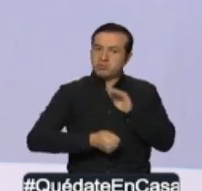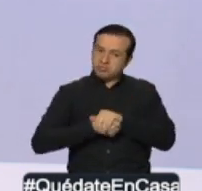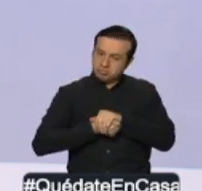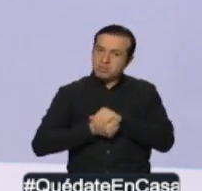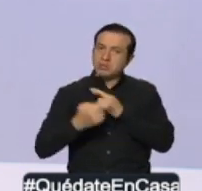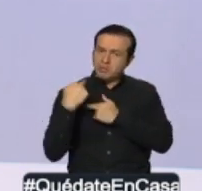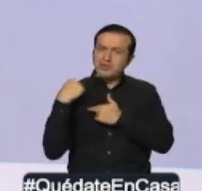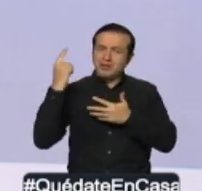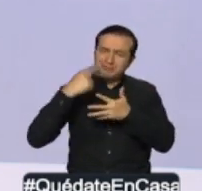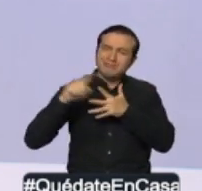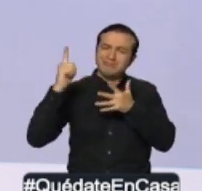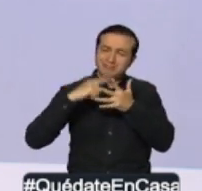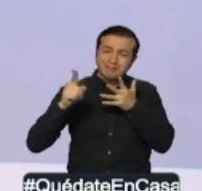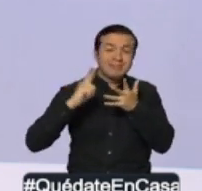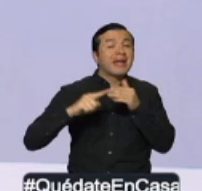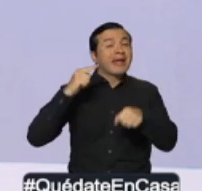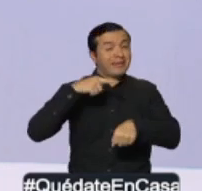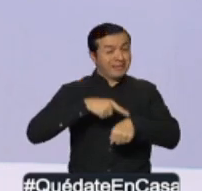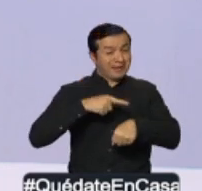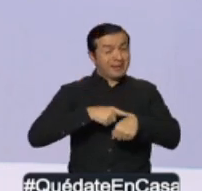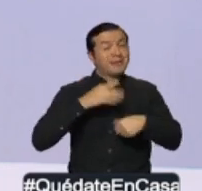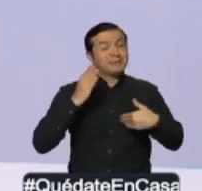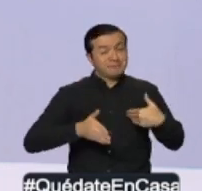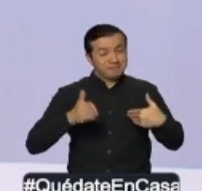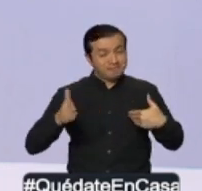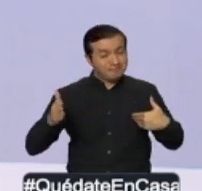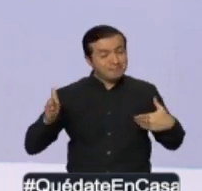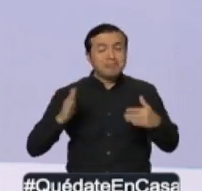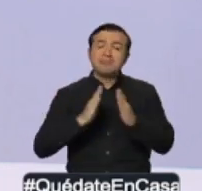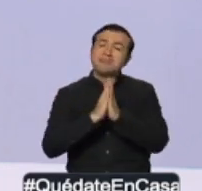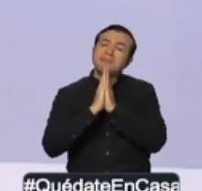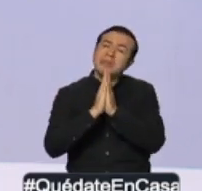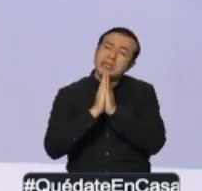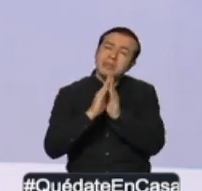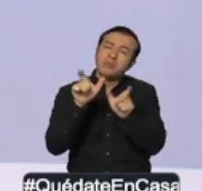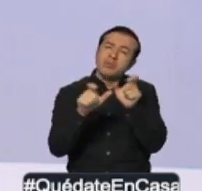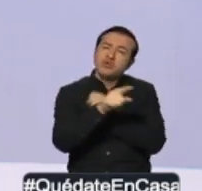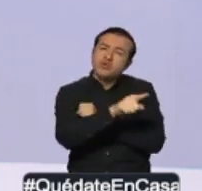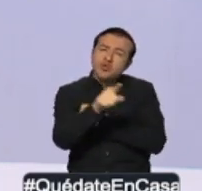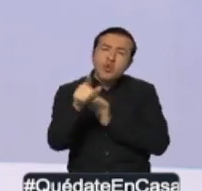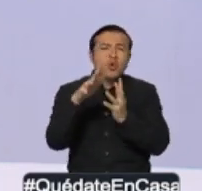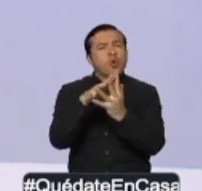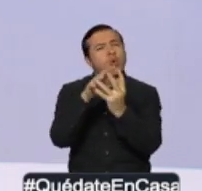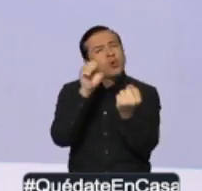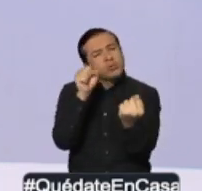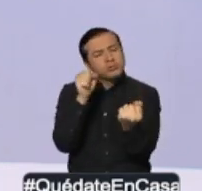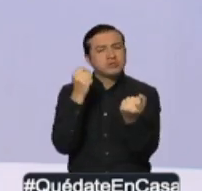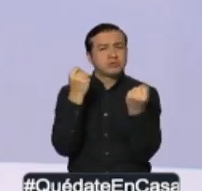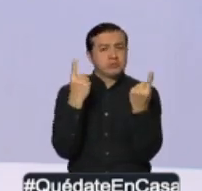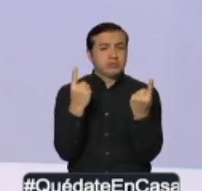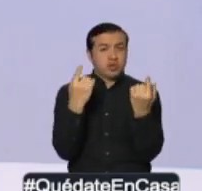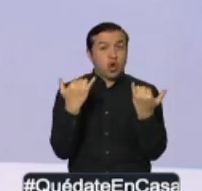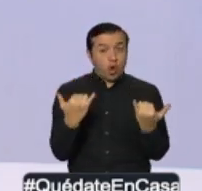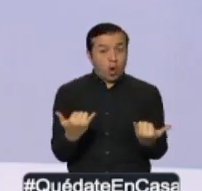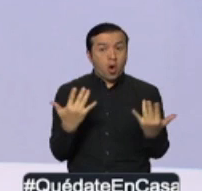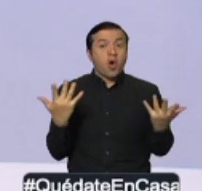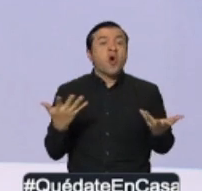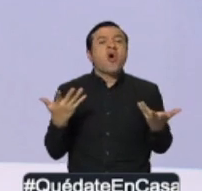tiempo, pero apelamos a la comprensión de la ciudadanía que lo que se hace no es por